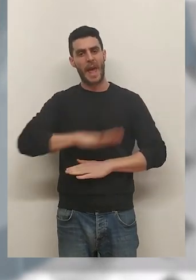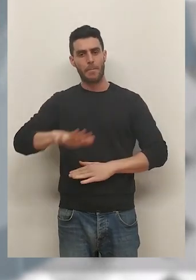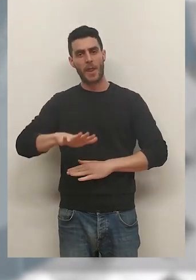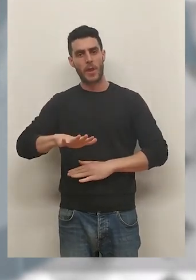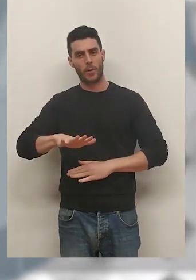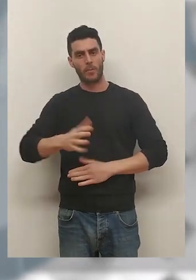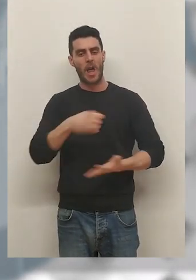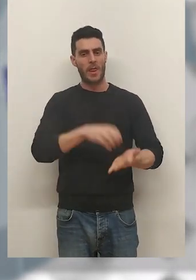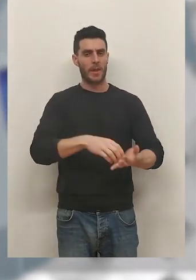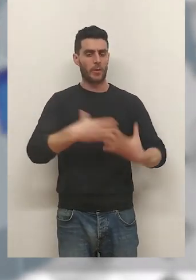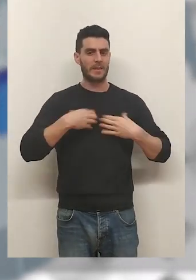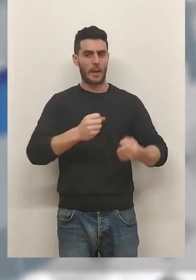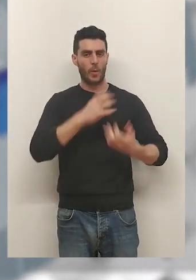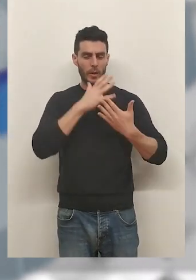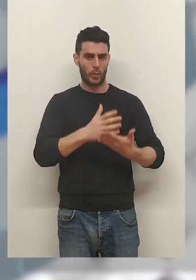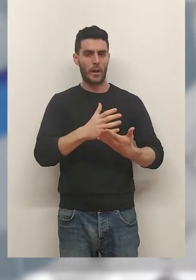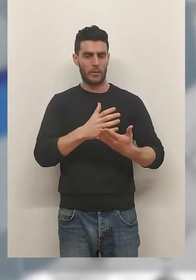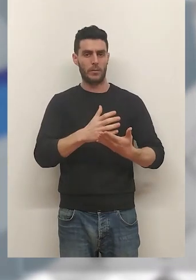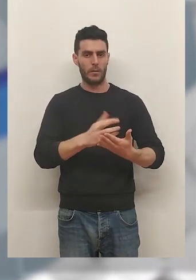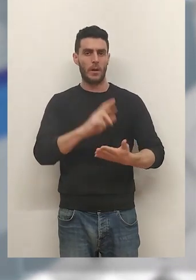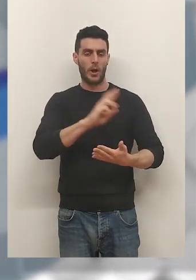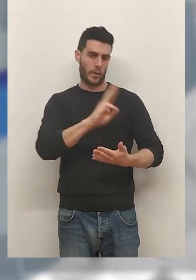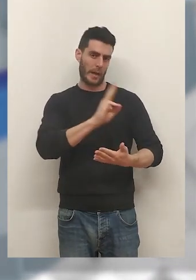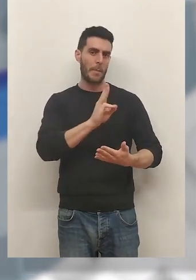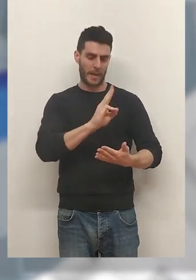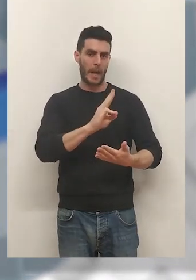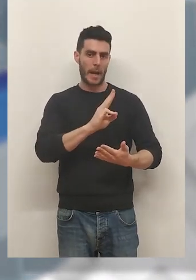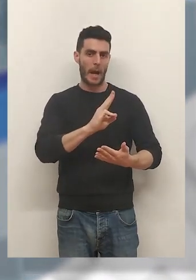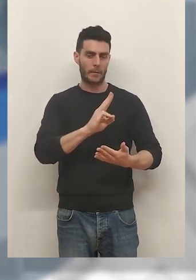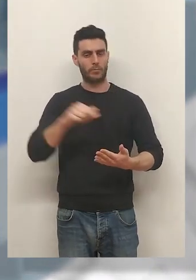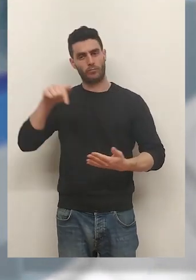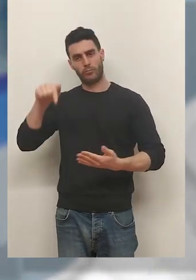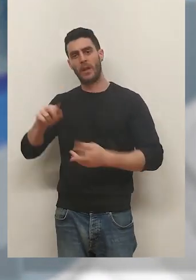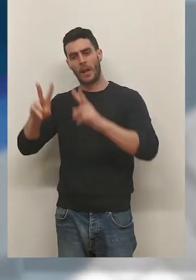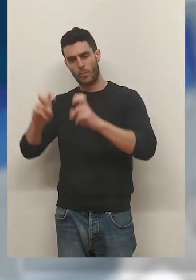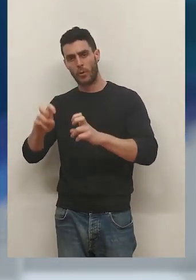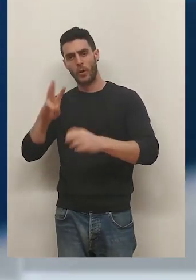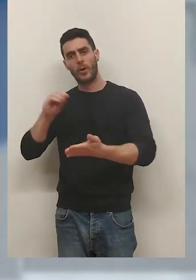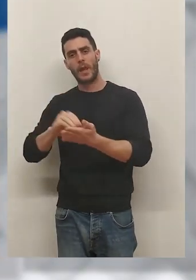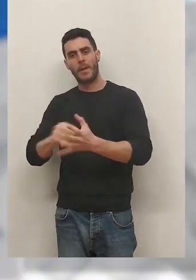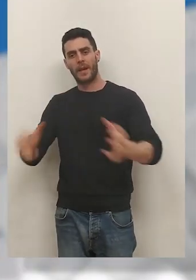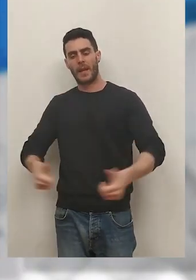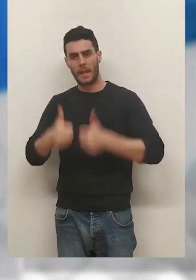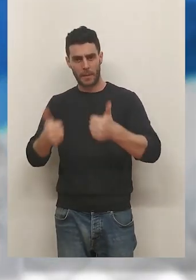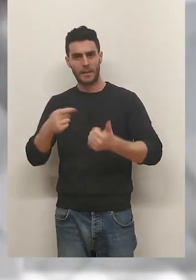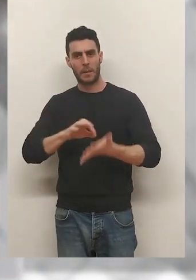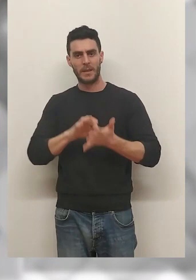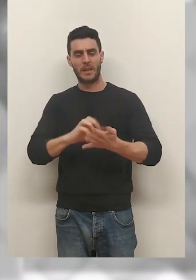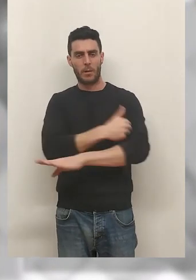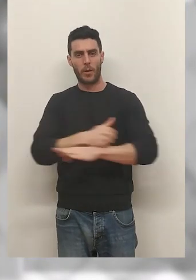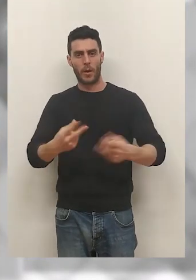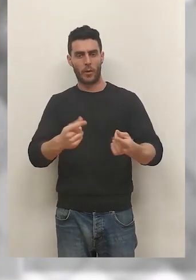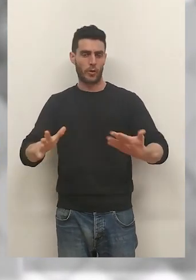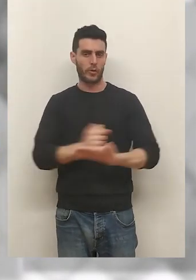espacio del centro de salud que está todavía en funcionamiento y afortunadamente da servicio a todos los logroñeses y